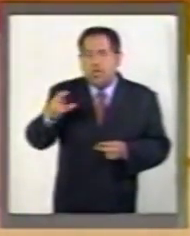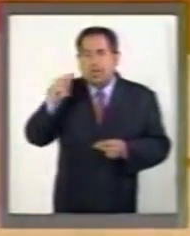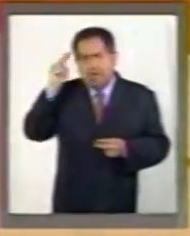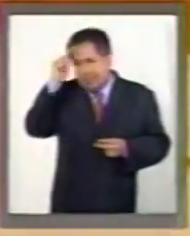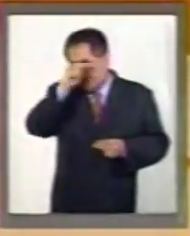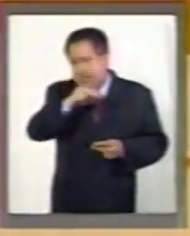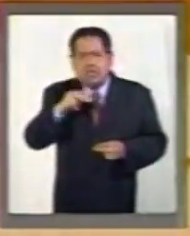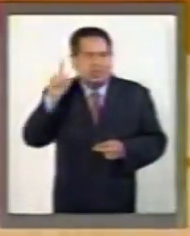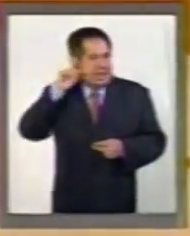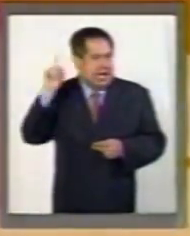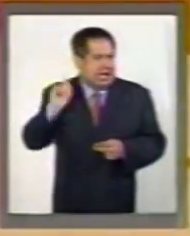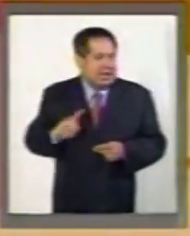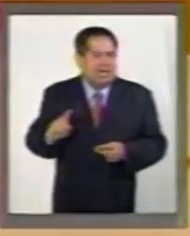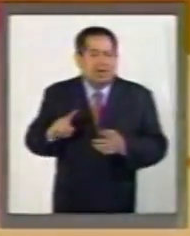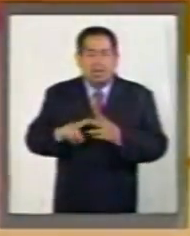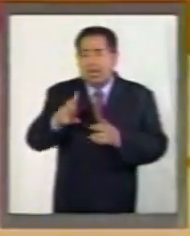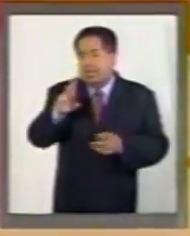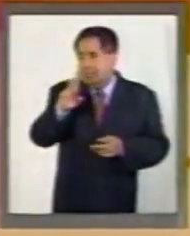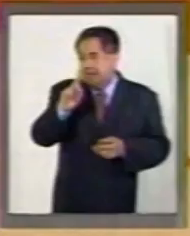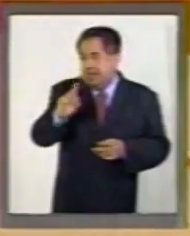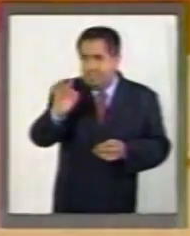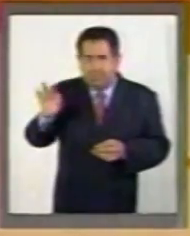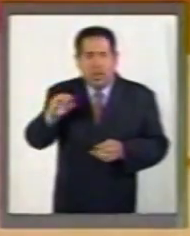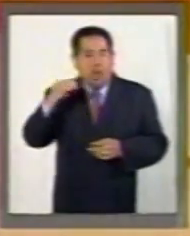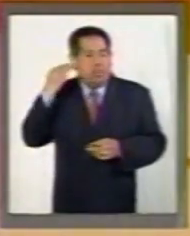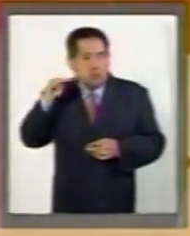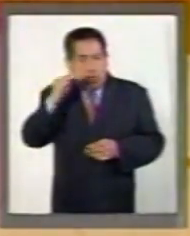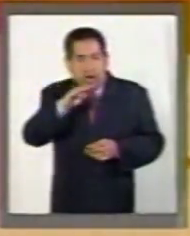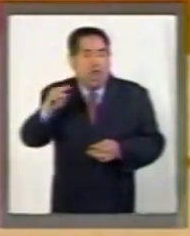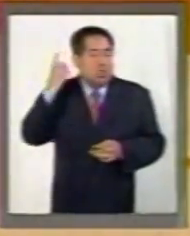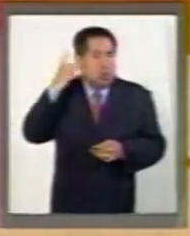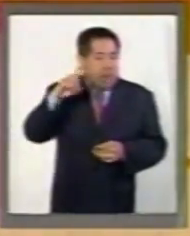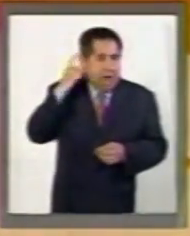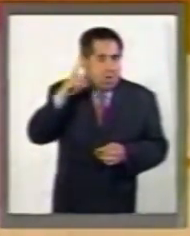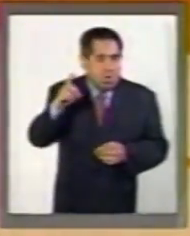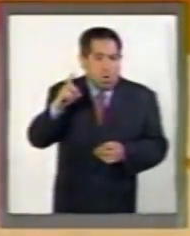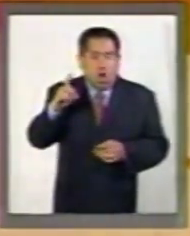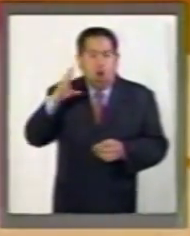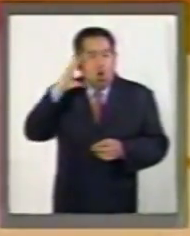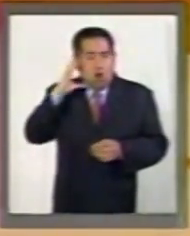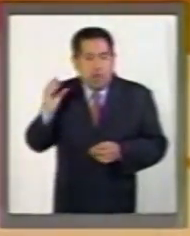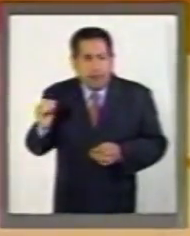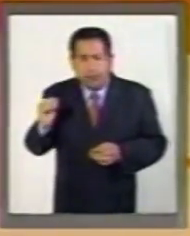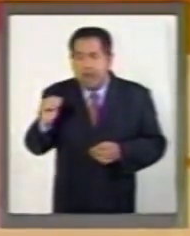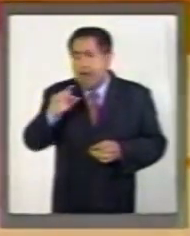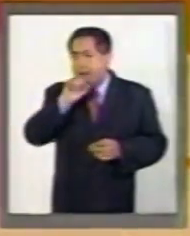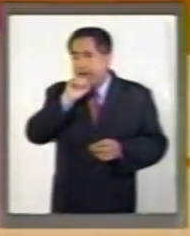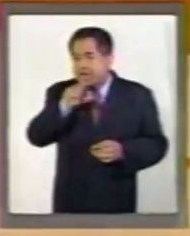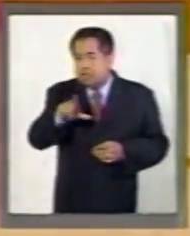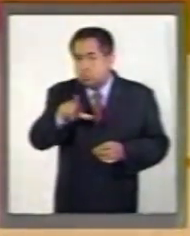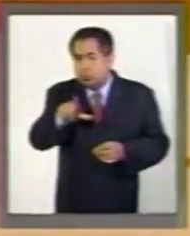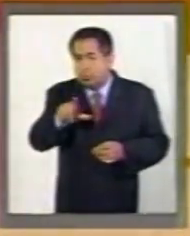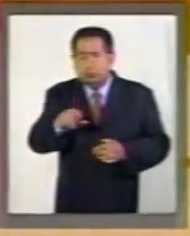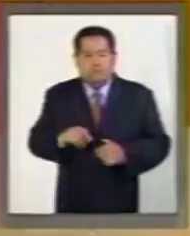Nayarit, Zacatecas, Distrito Federal, Michoacán, Durango, Colima, Jalisco.